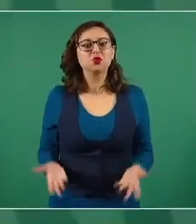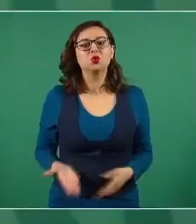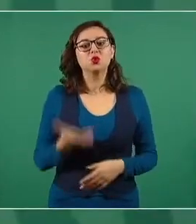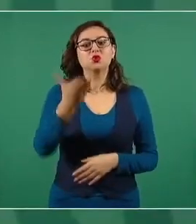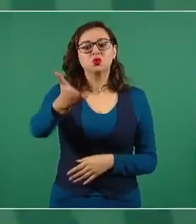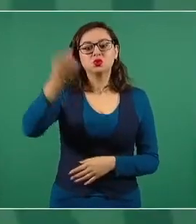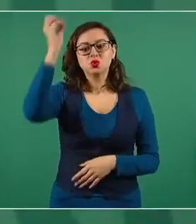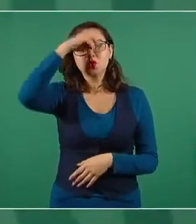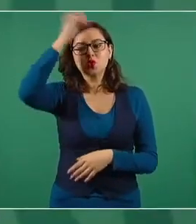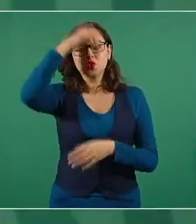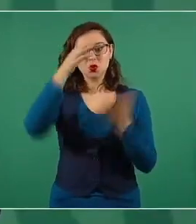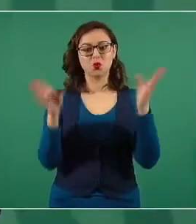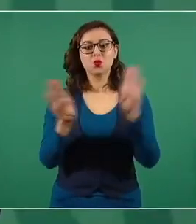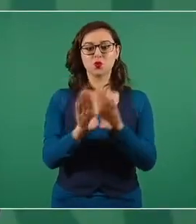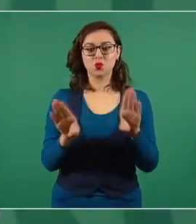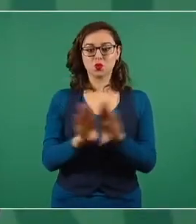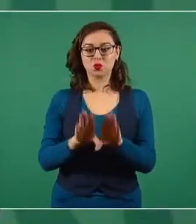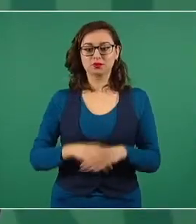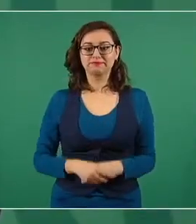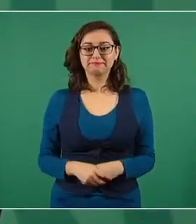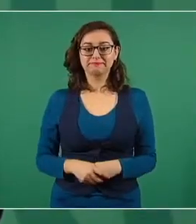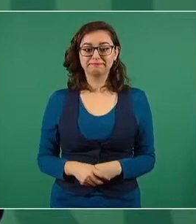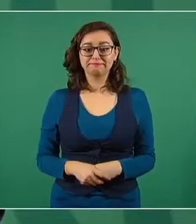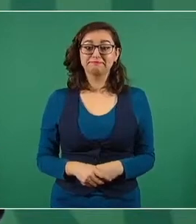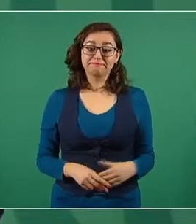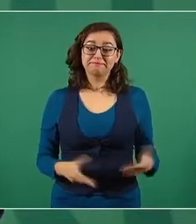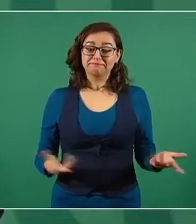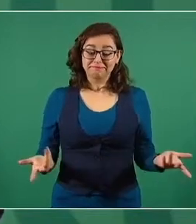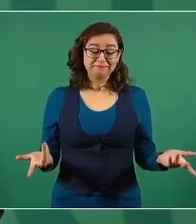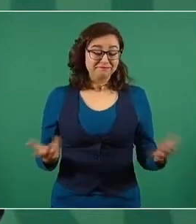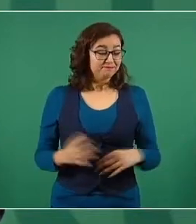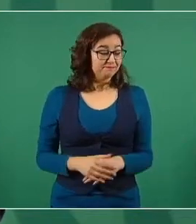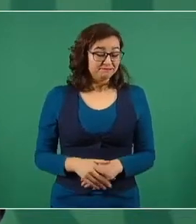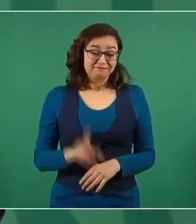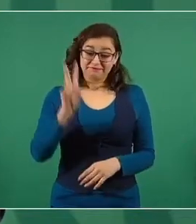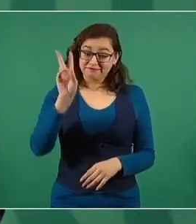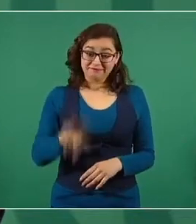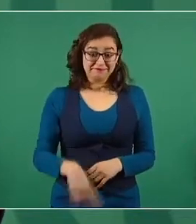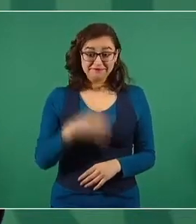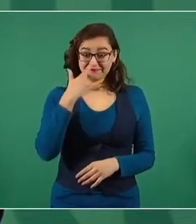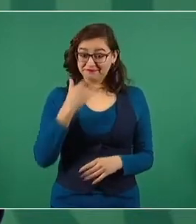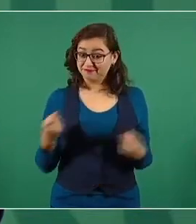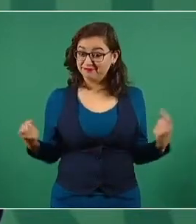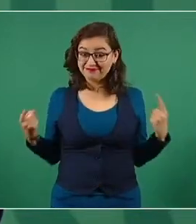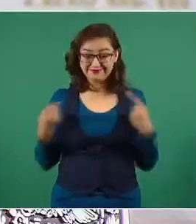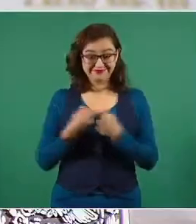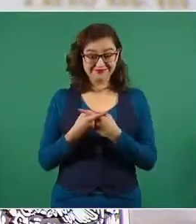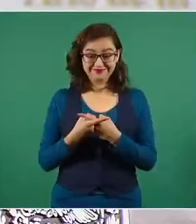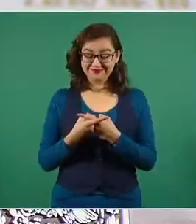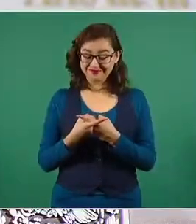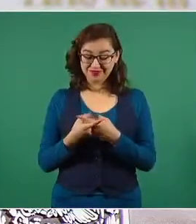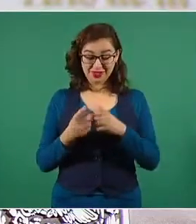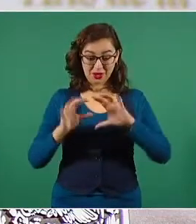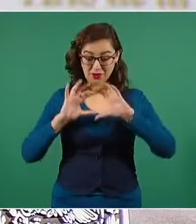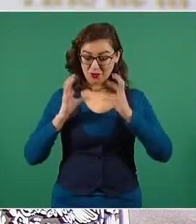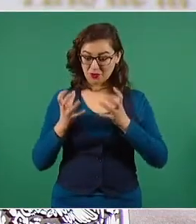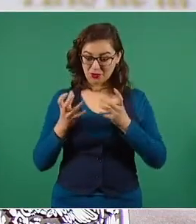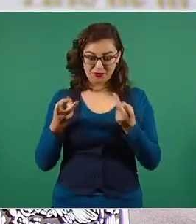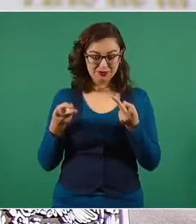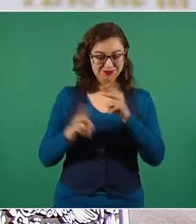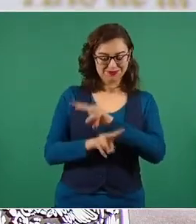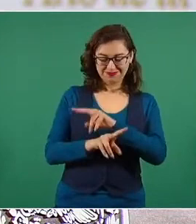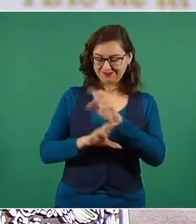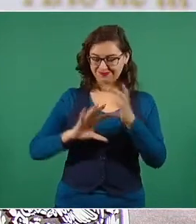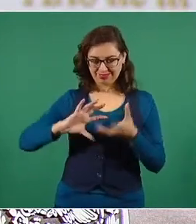lo mismo, porque es el mundo al revés. O así sucedía,